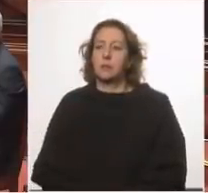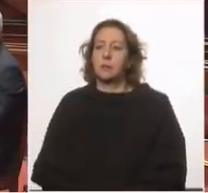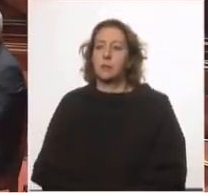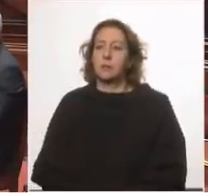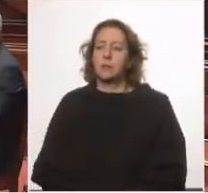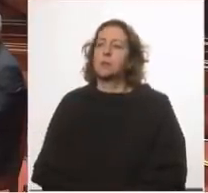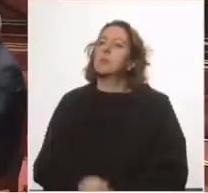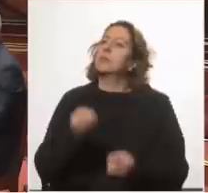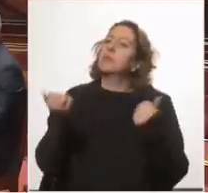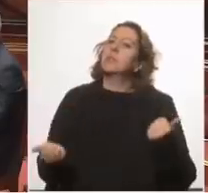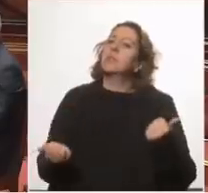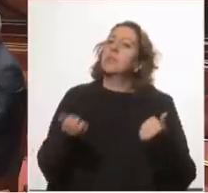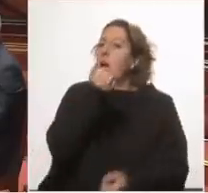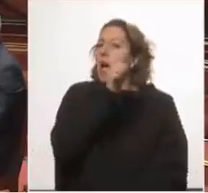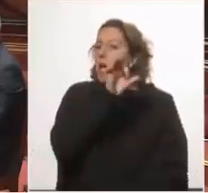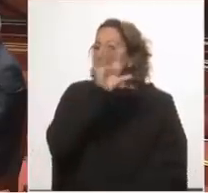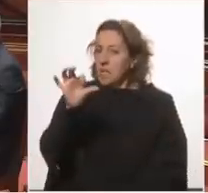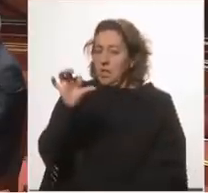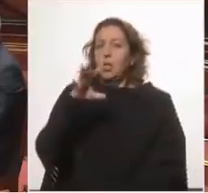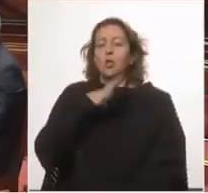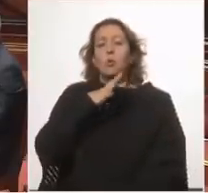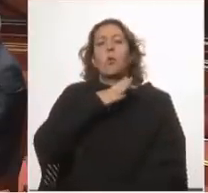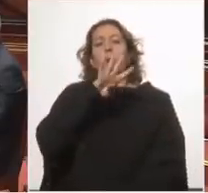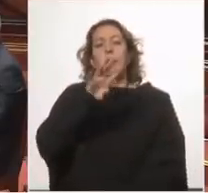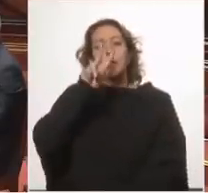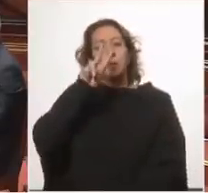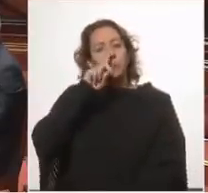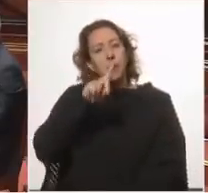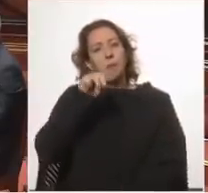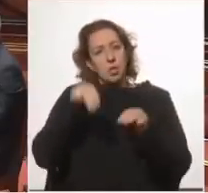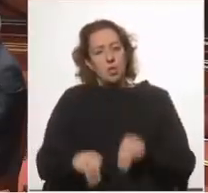que ACE tuvo 42.000 millones de pesos en el 2020